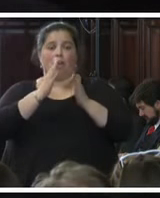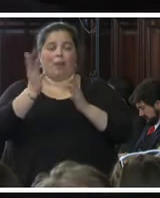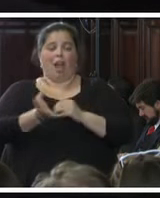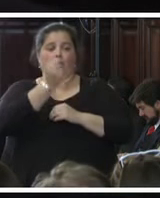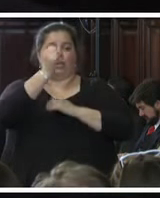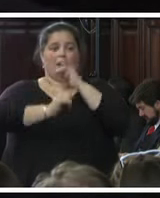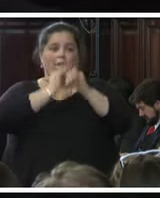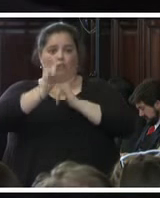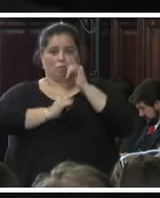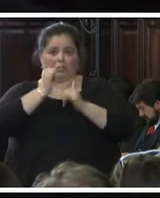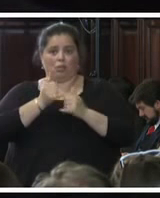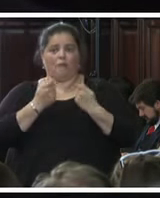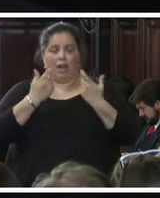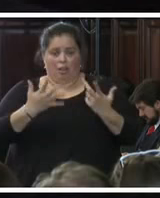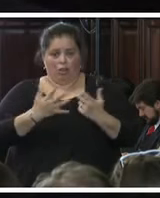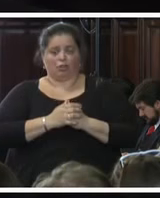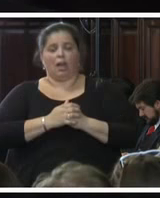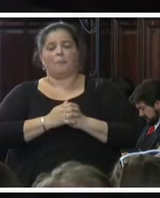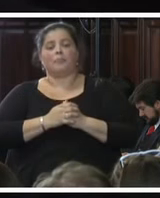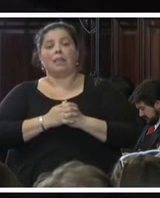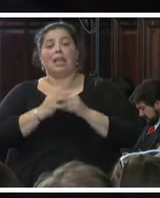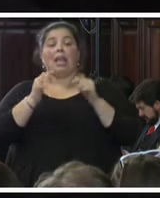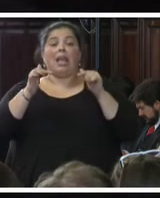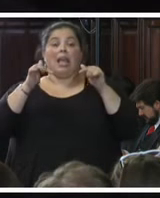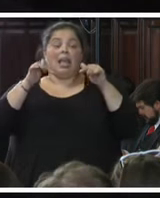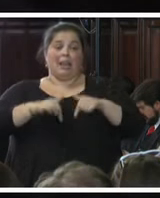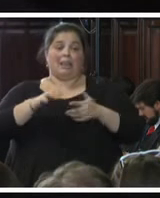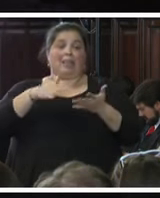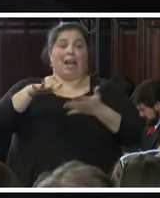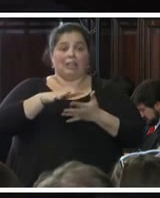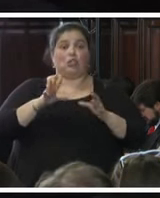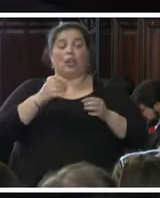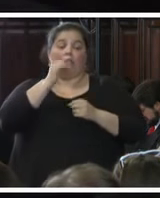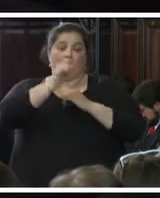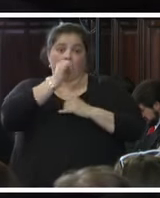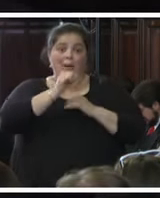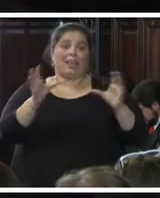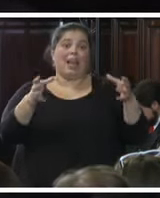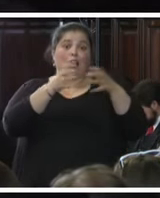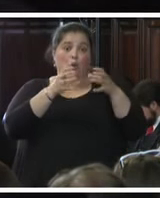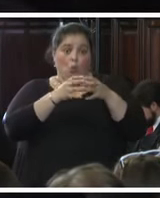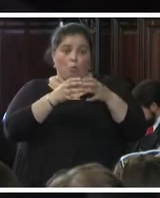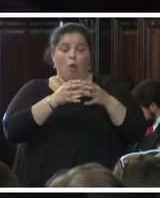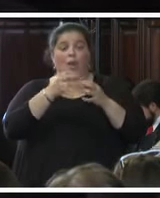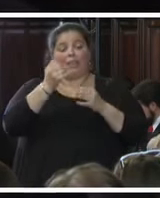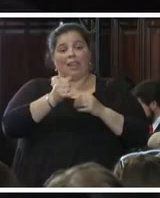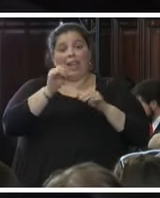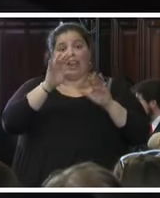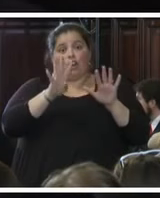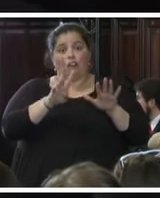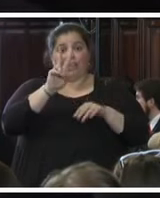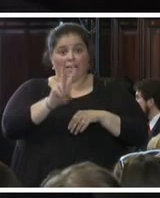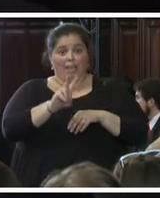caso les informaría que el grupo especial que fue asignado de 92 elementos a la oficina de investigación